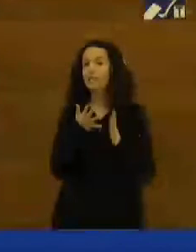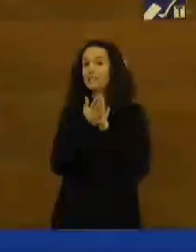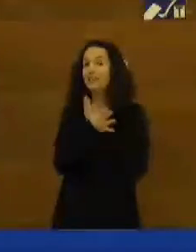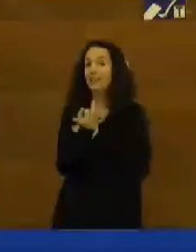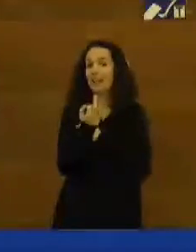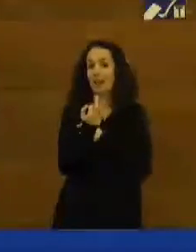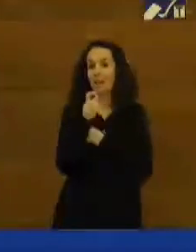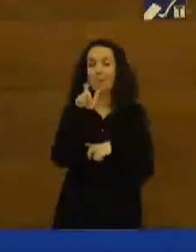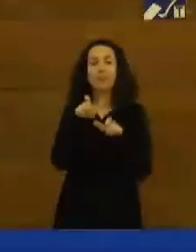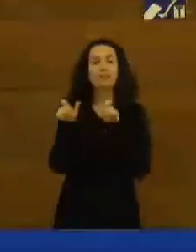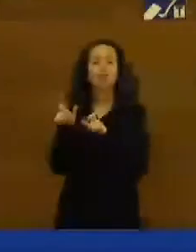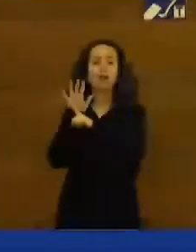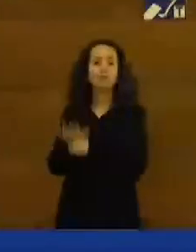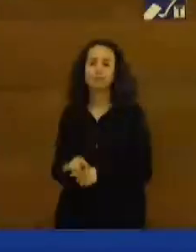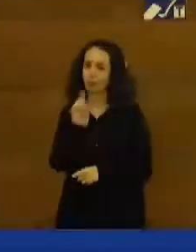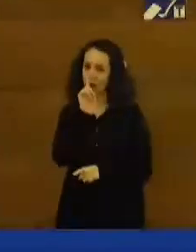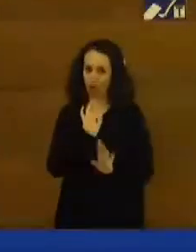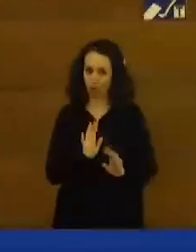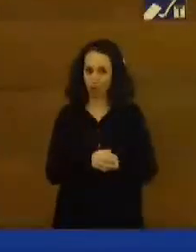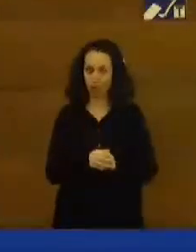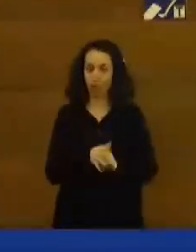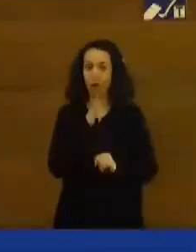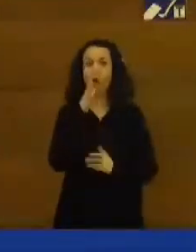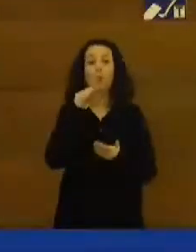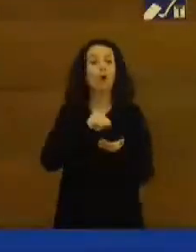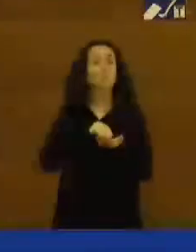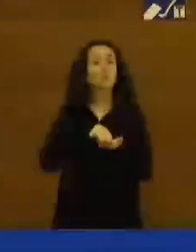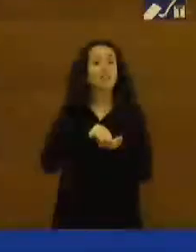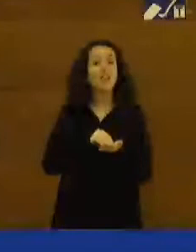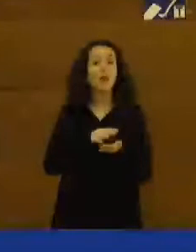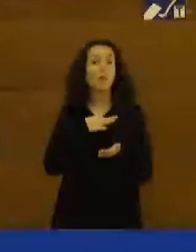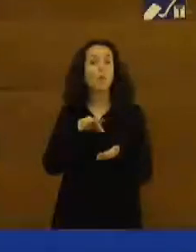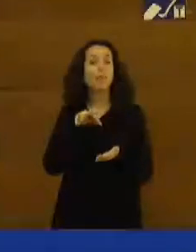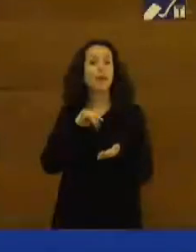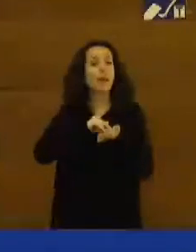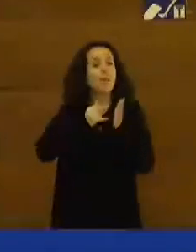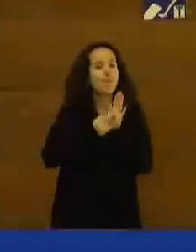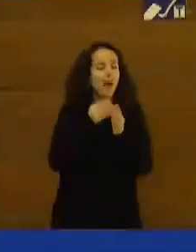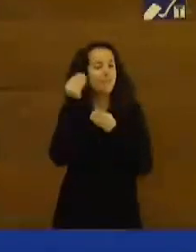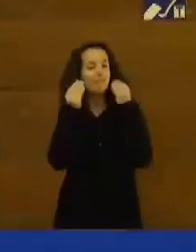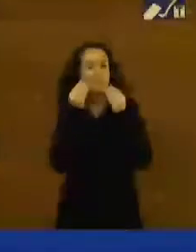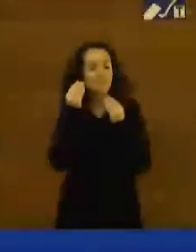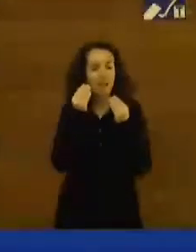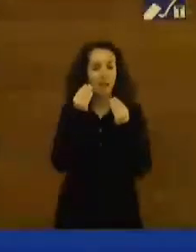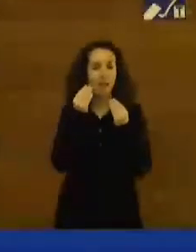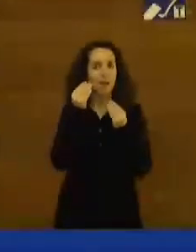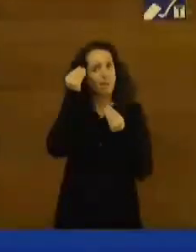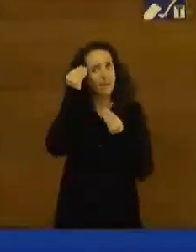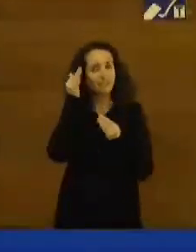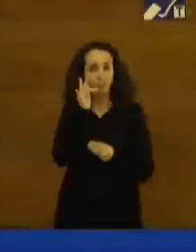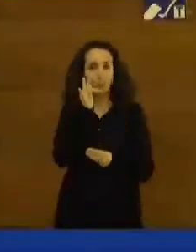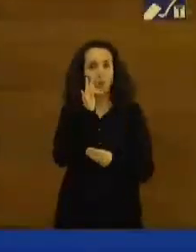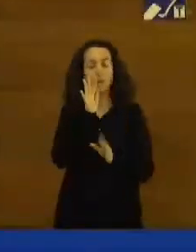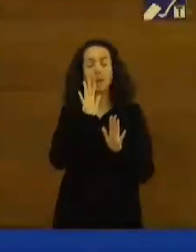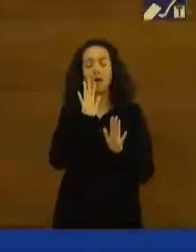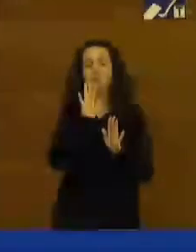a la gente más vulnerable. Porque muchas veces esas buenas intenciones de los planificadores sociales, ¿no? No se acaban de